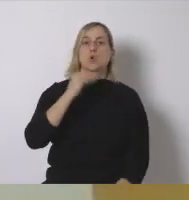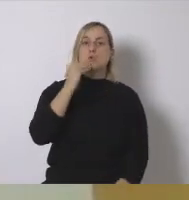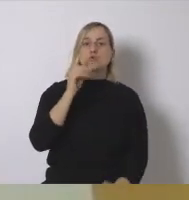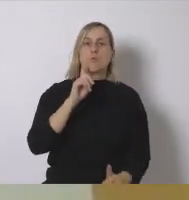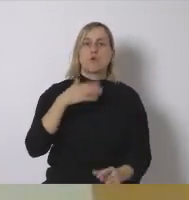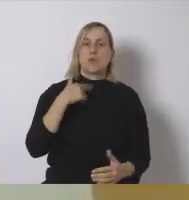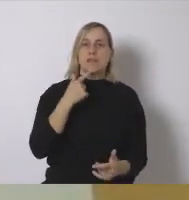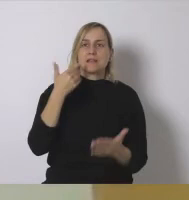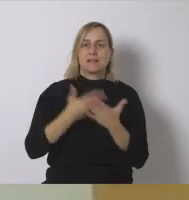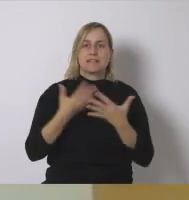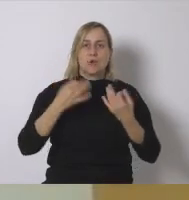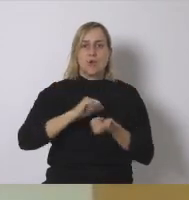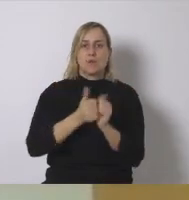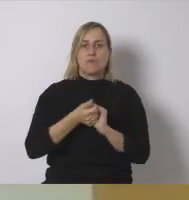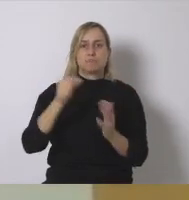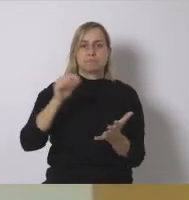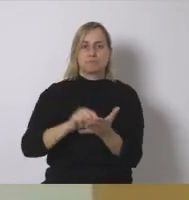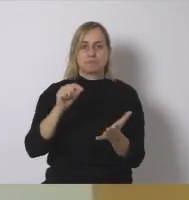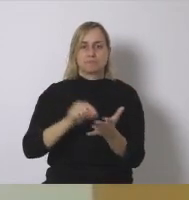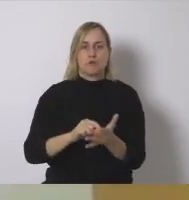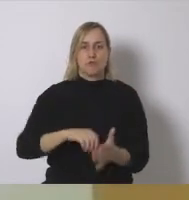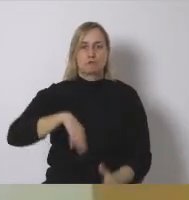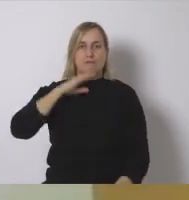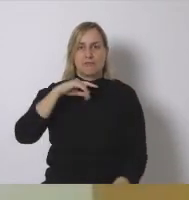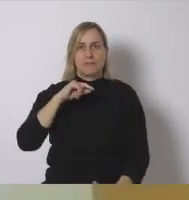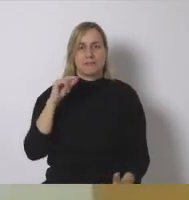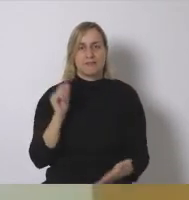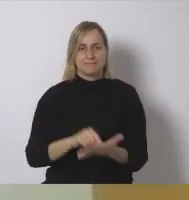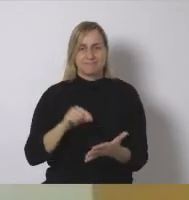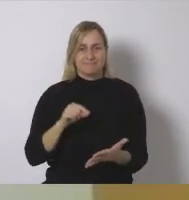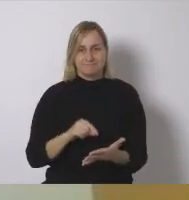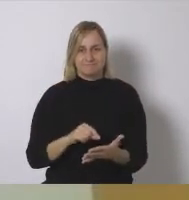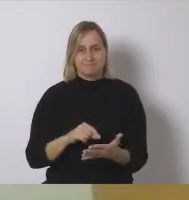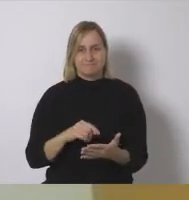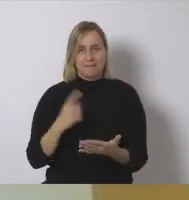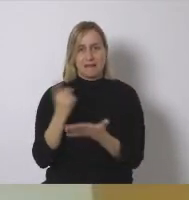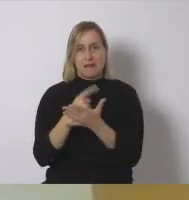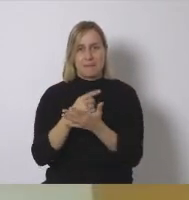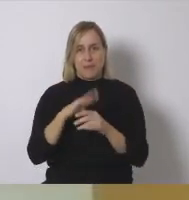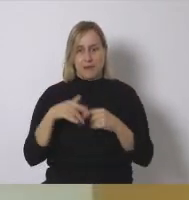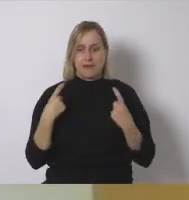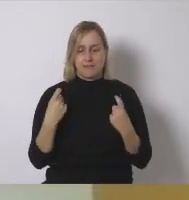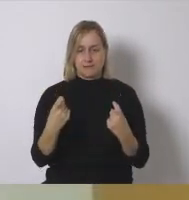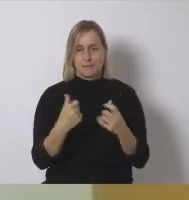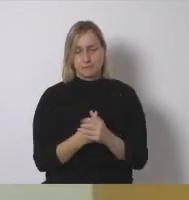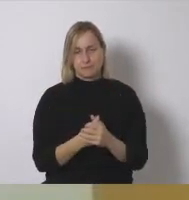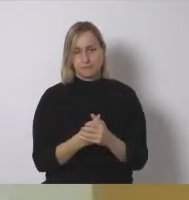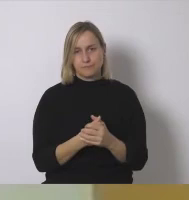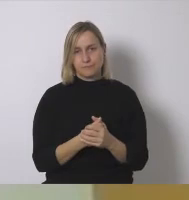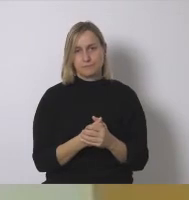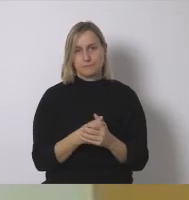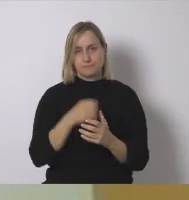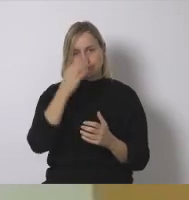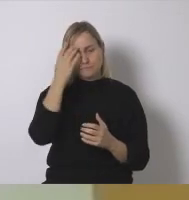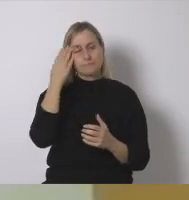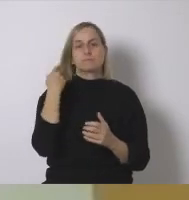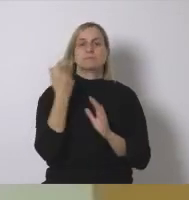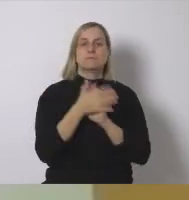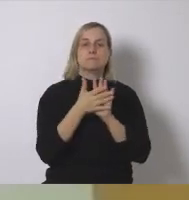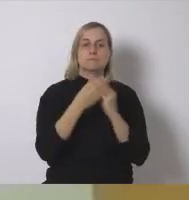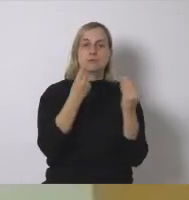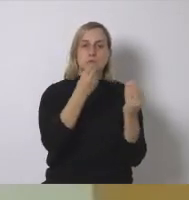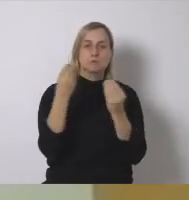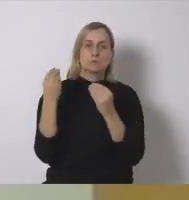comentabas Alejandro que el autoconsumo no garantiza una transición rápida tan rápida como necesitamos